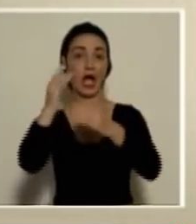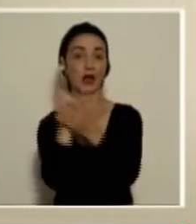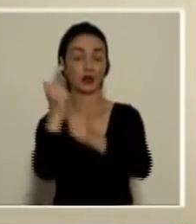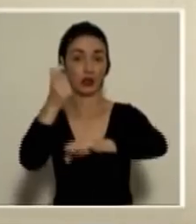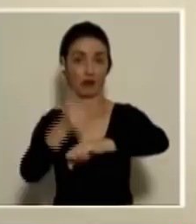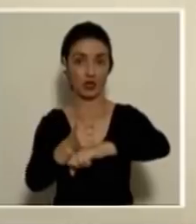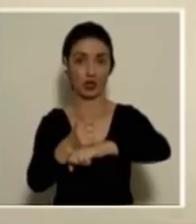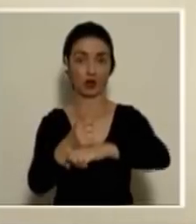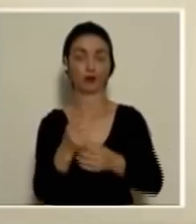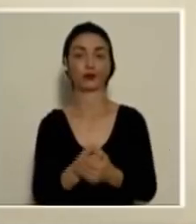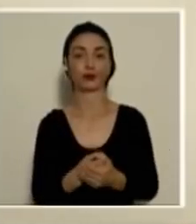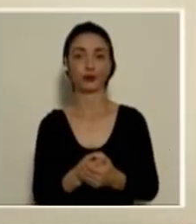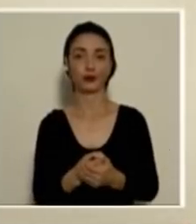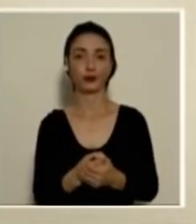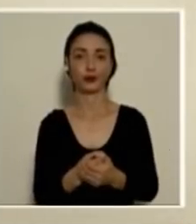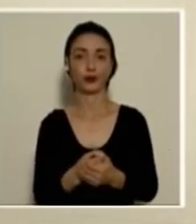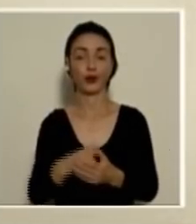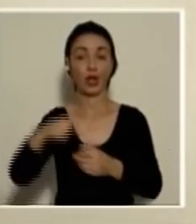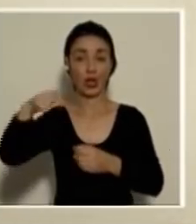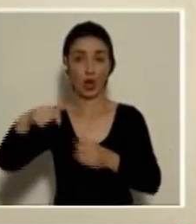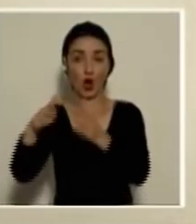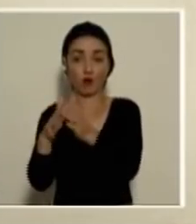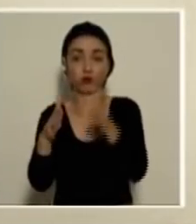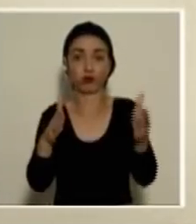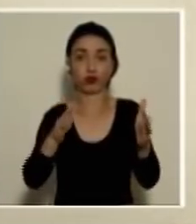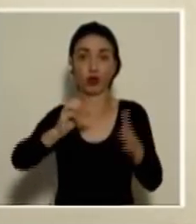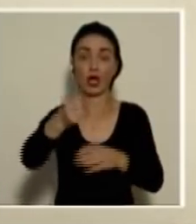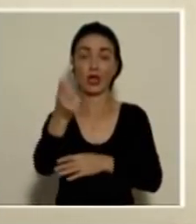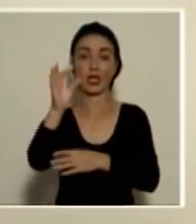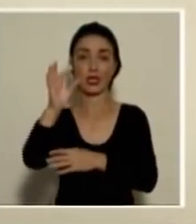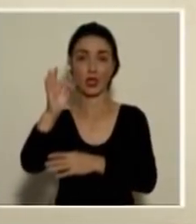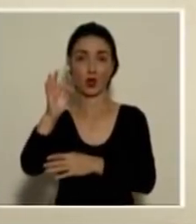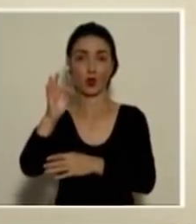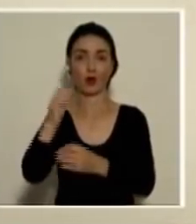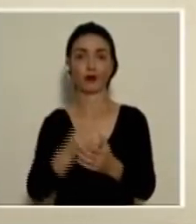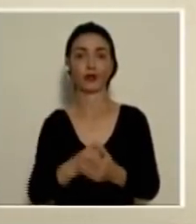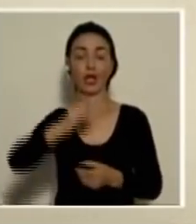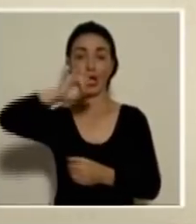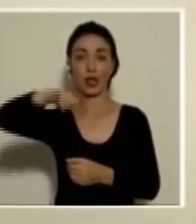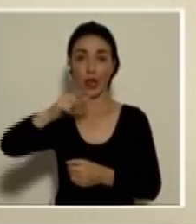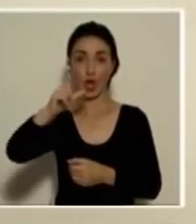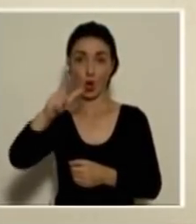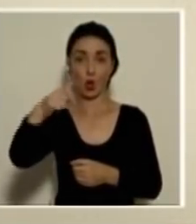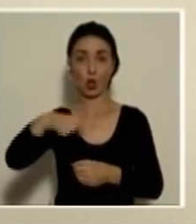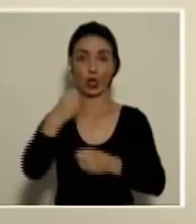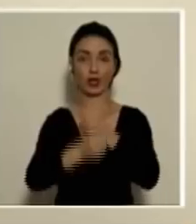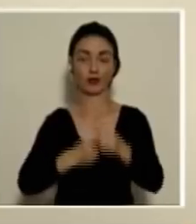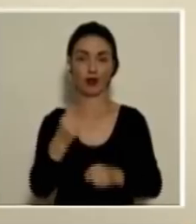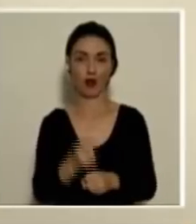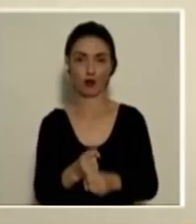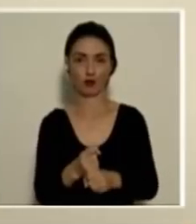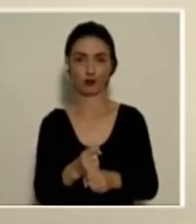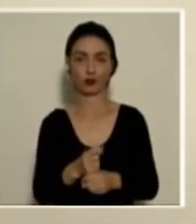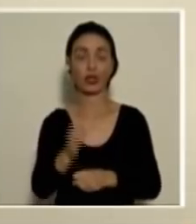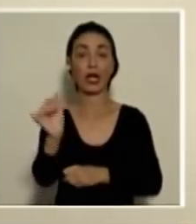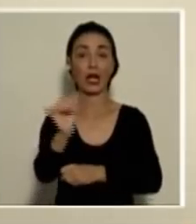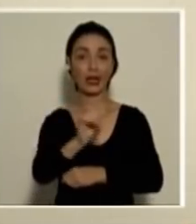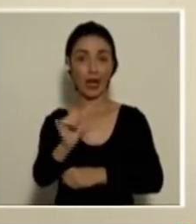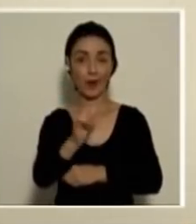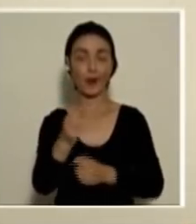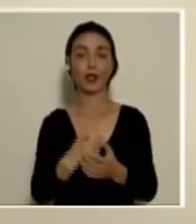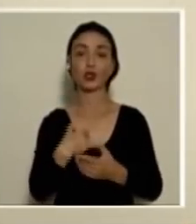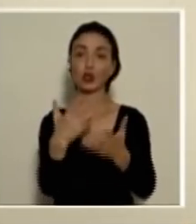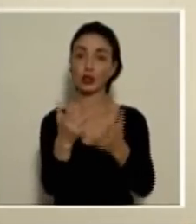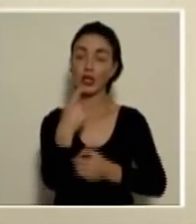extraordinario, que va hasta el día de hoy y hasta el 19 de julio del presente año. Además, también